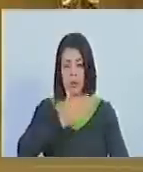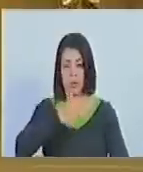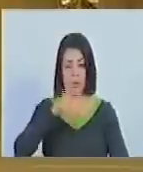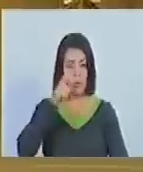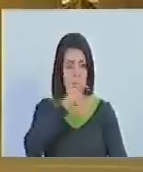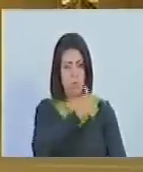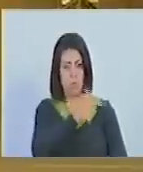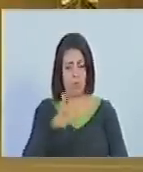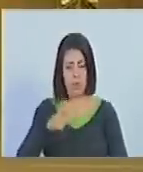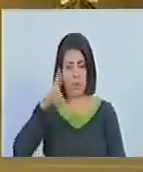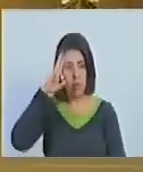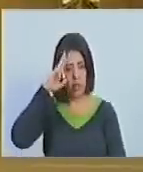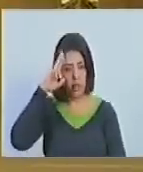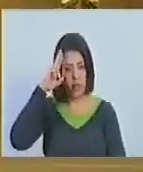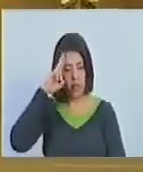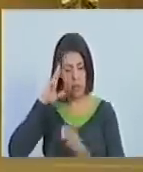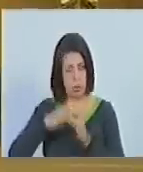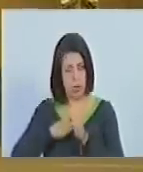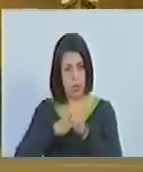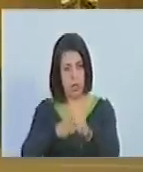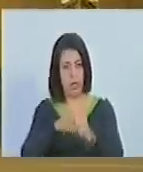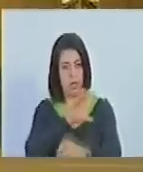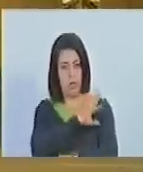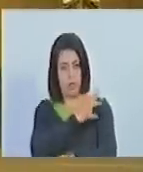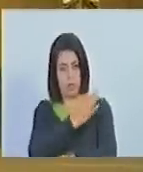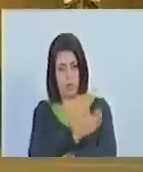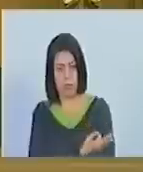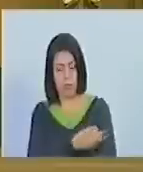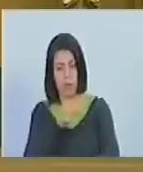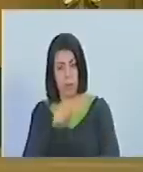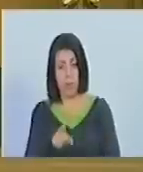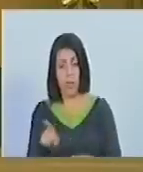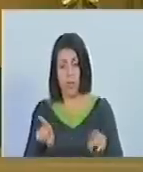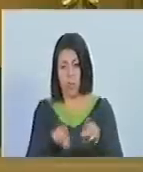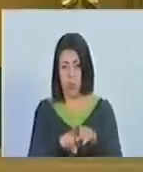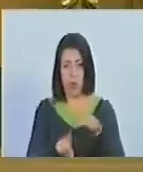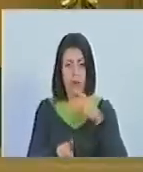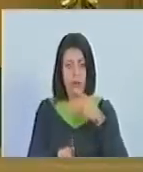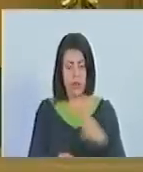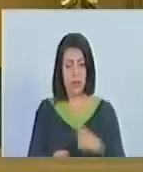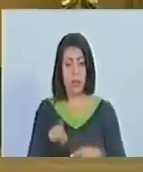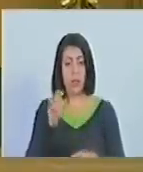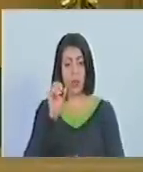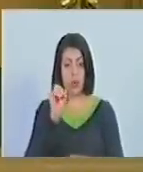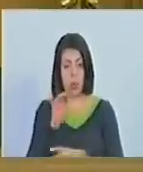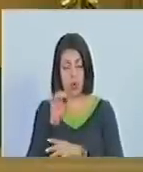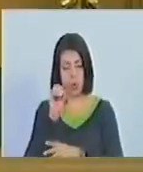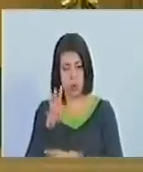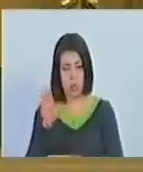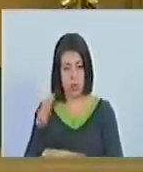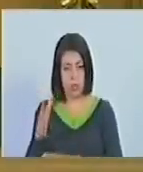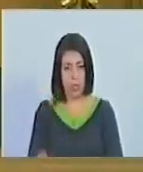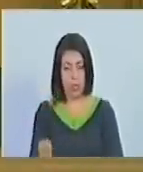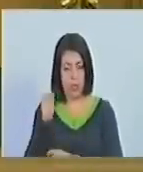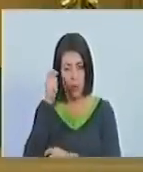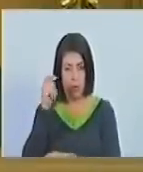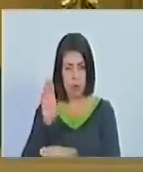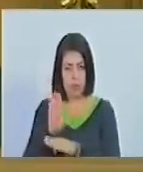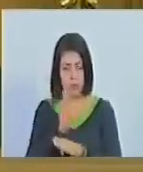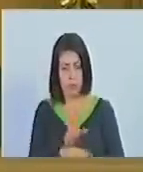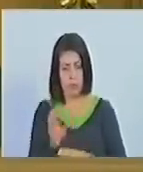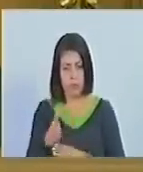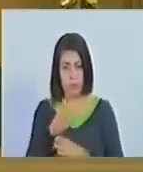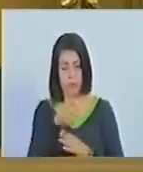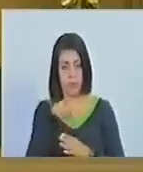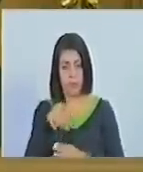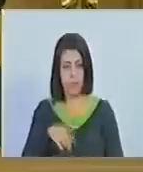pueblo razón que orienta a fortalecer instancias tales como los consejos de pescadores pescadoras acuicultores